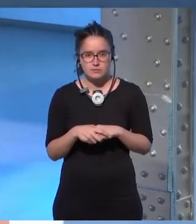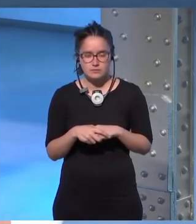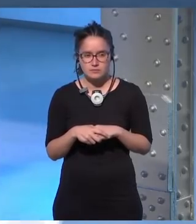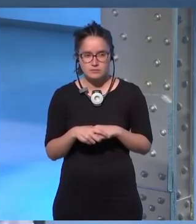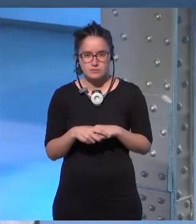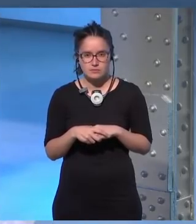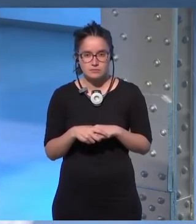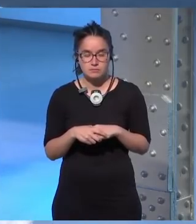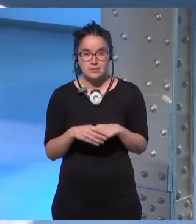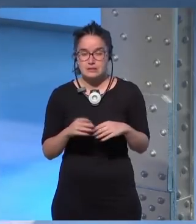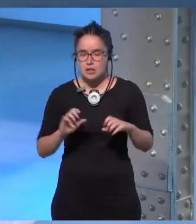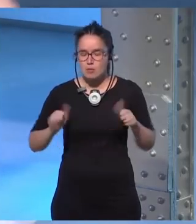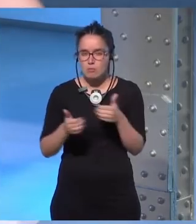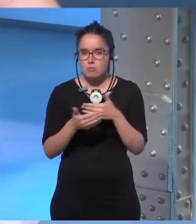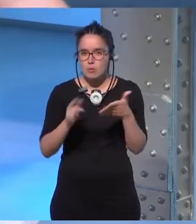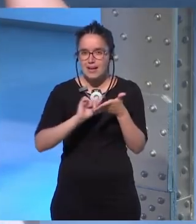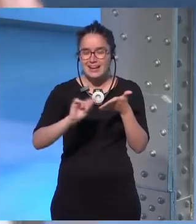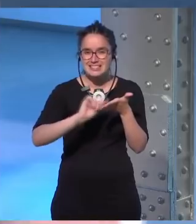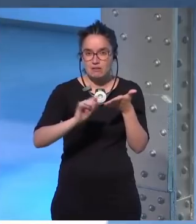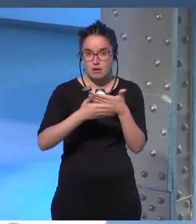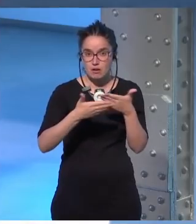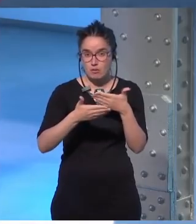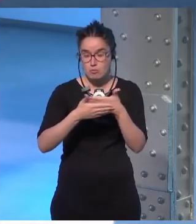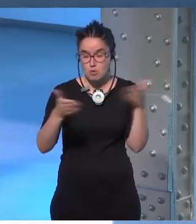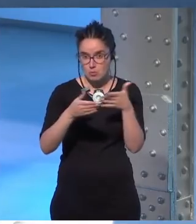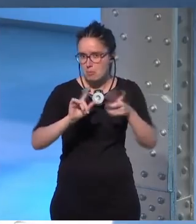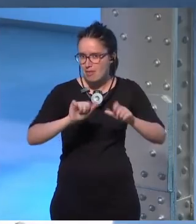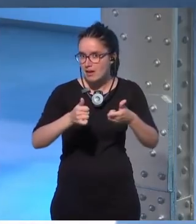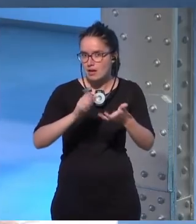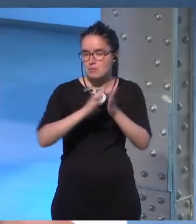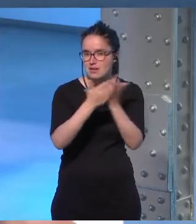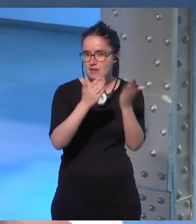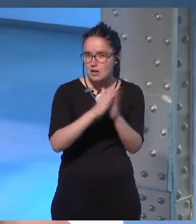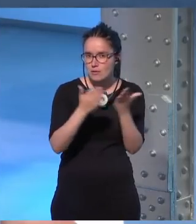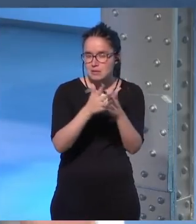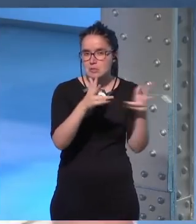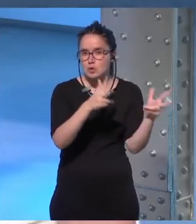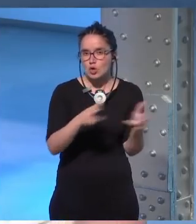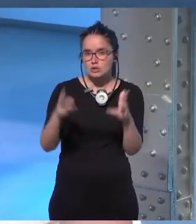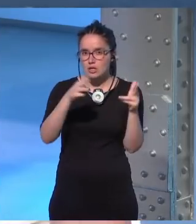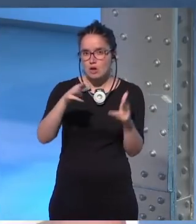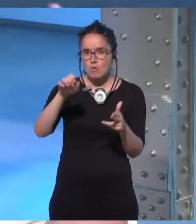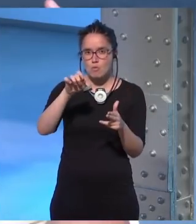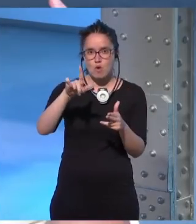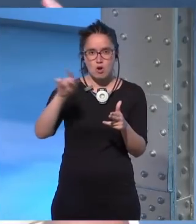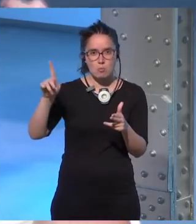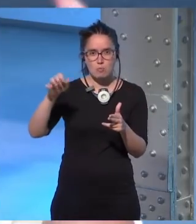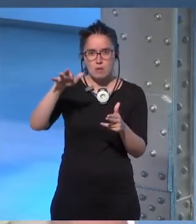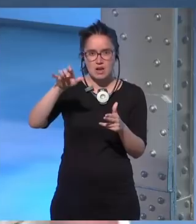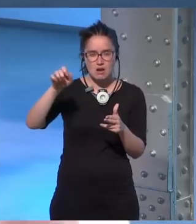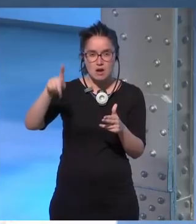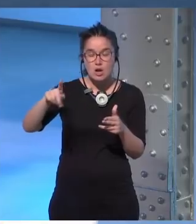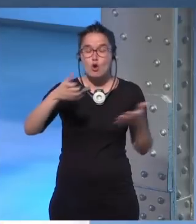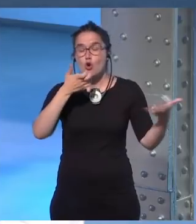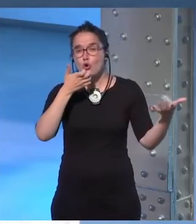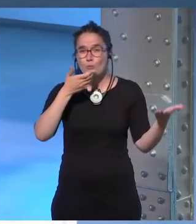Desde que escribí mis primeras novelas la serie de Worldbreaker que